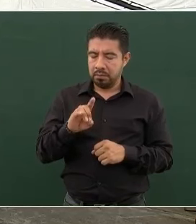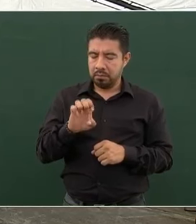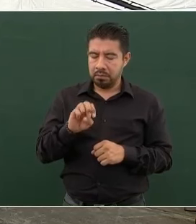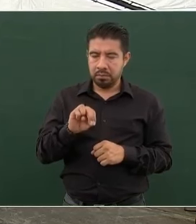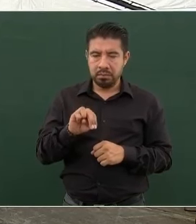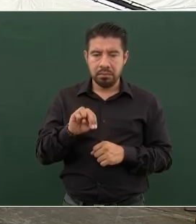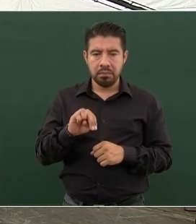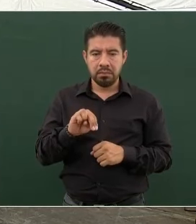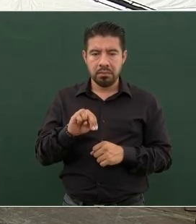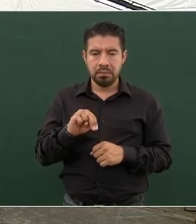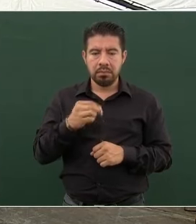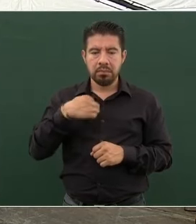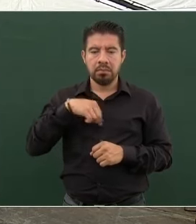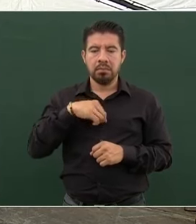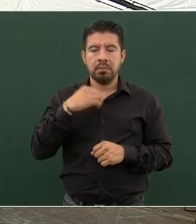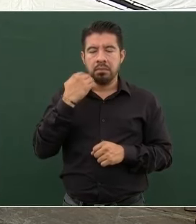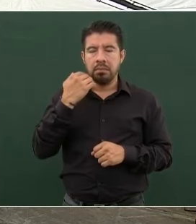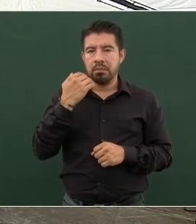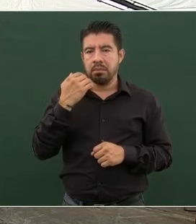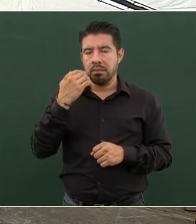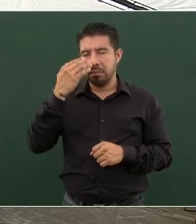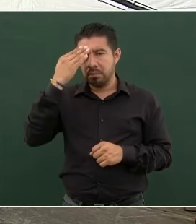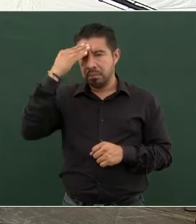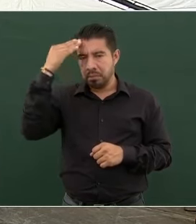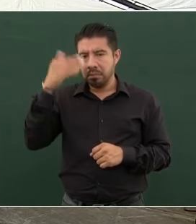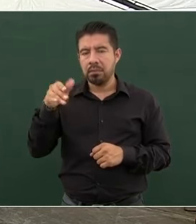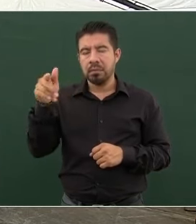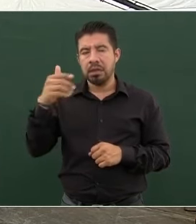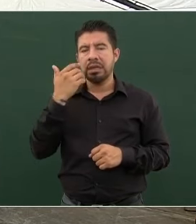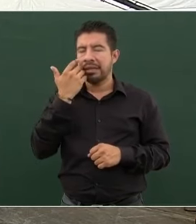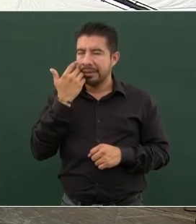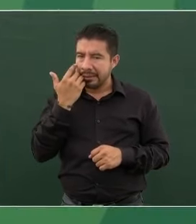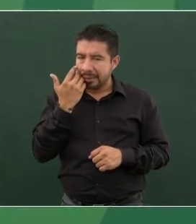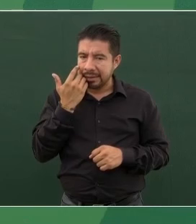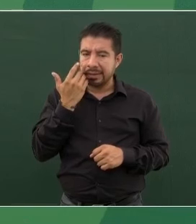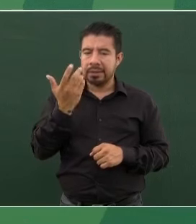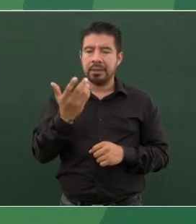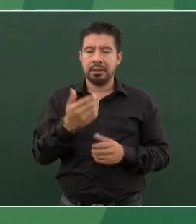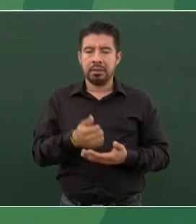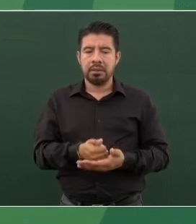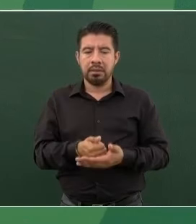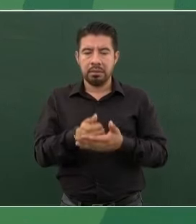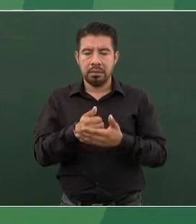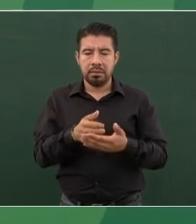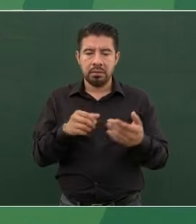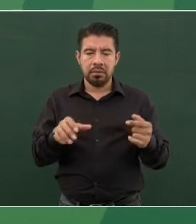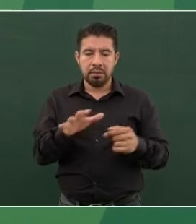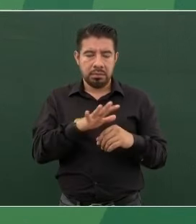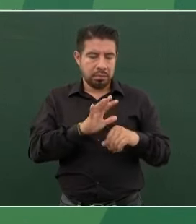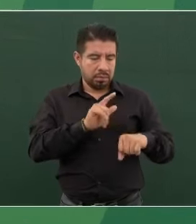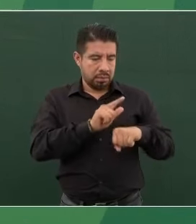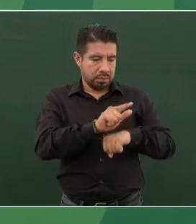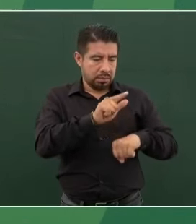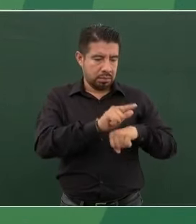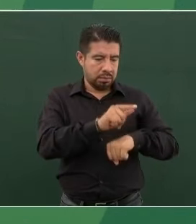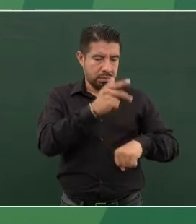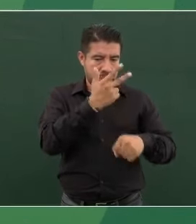deseos de ayudar al pueblo hermano de Guatemala